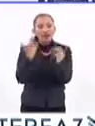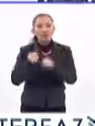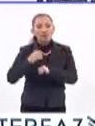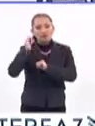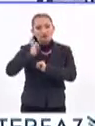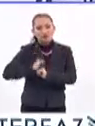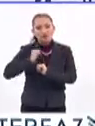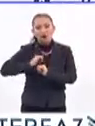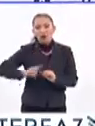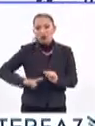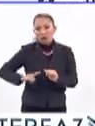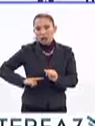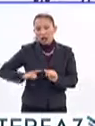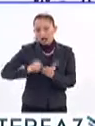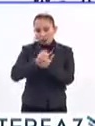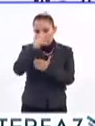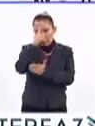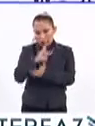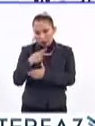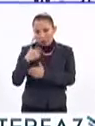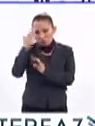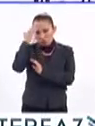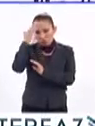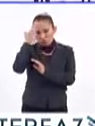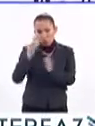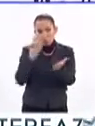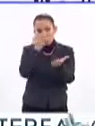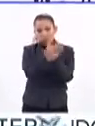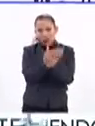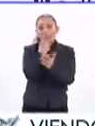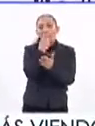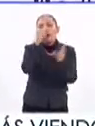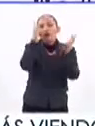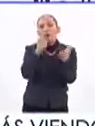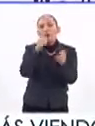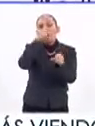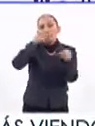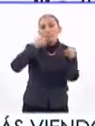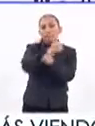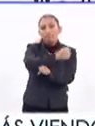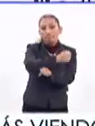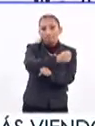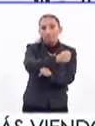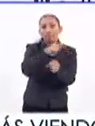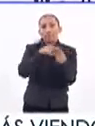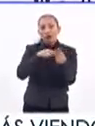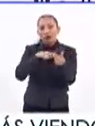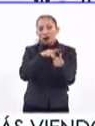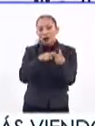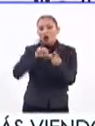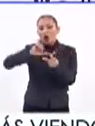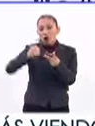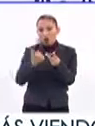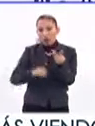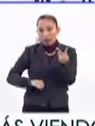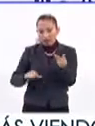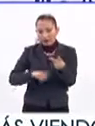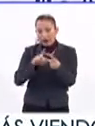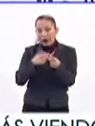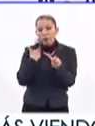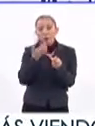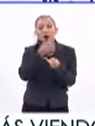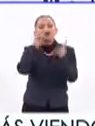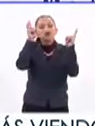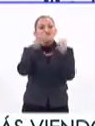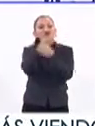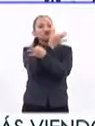funcionarios y funcionarias del gobierno de la ciudad, en donde hablamos del tema de la violencia. Lo segundo es una campaña que se